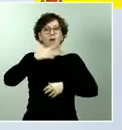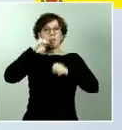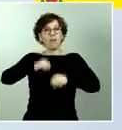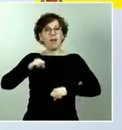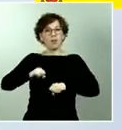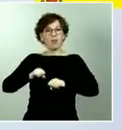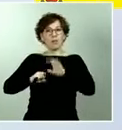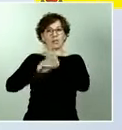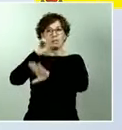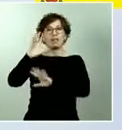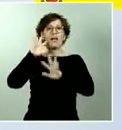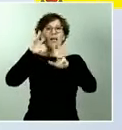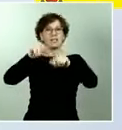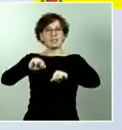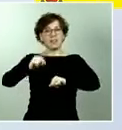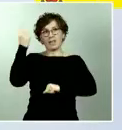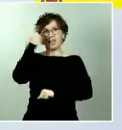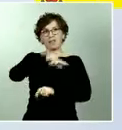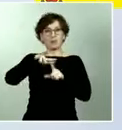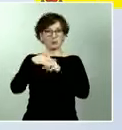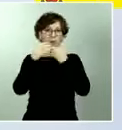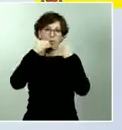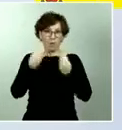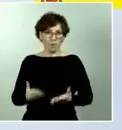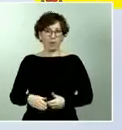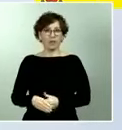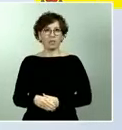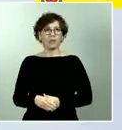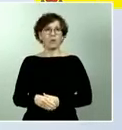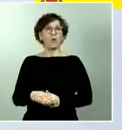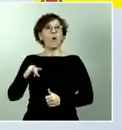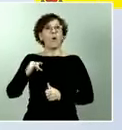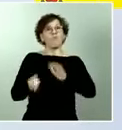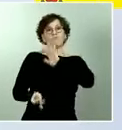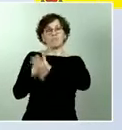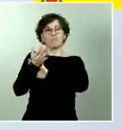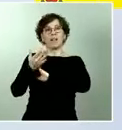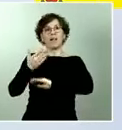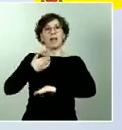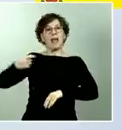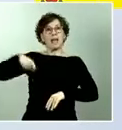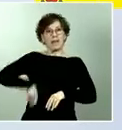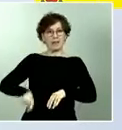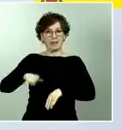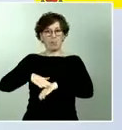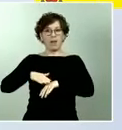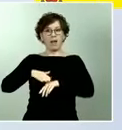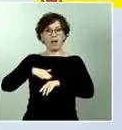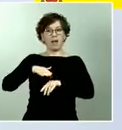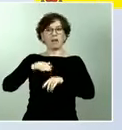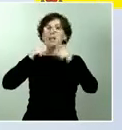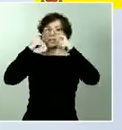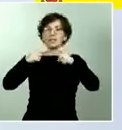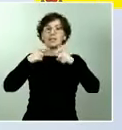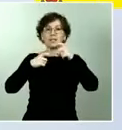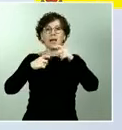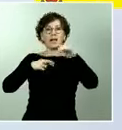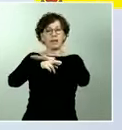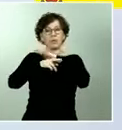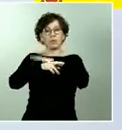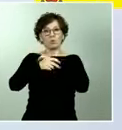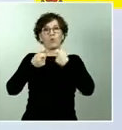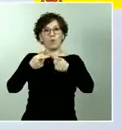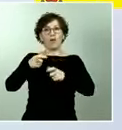a las familias que sufren la pobreza, que provea de una política de vivienda que no deje a nadie sin casa